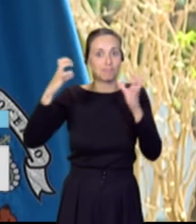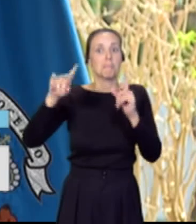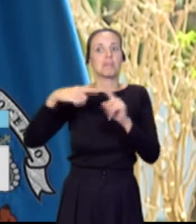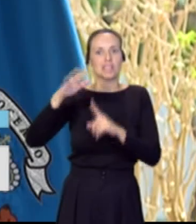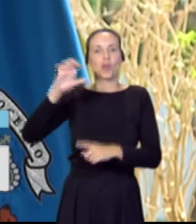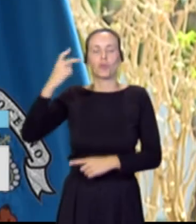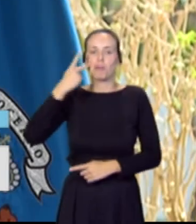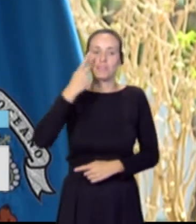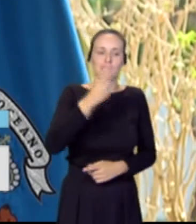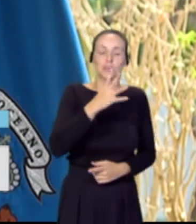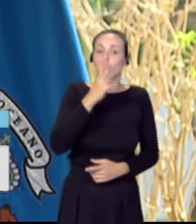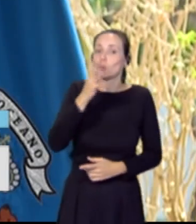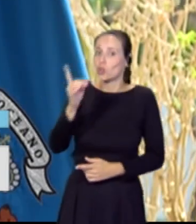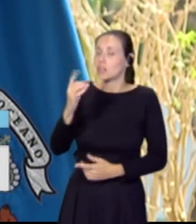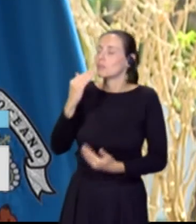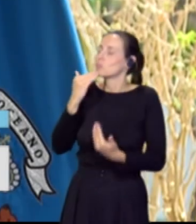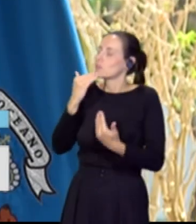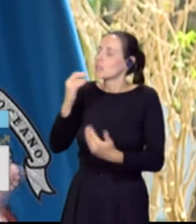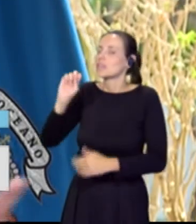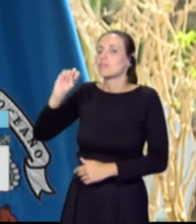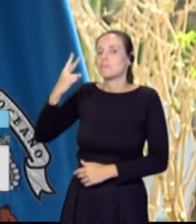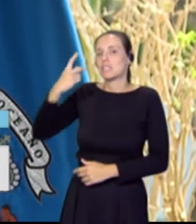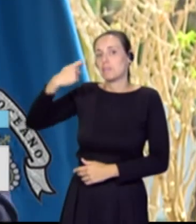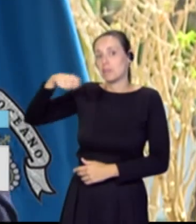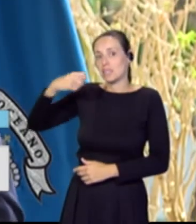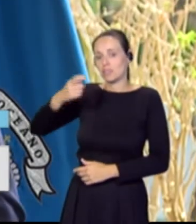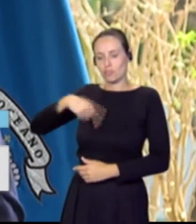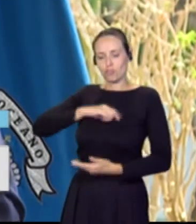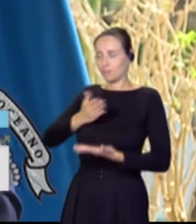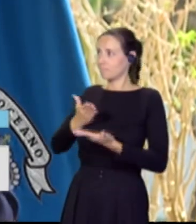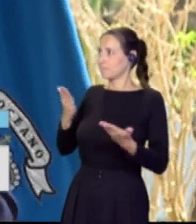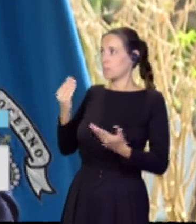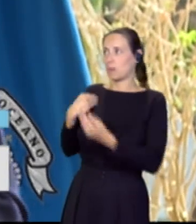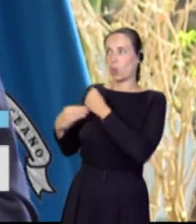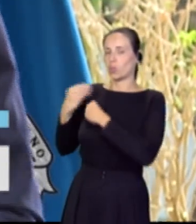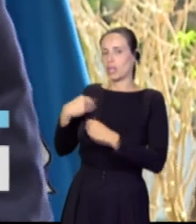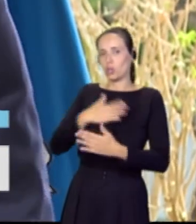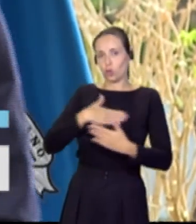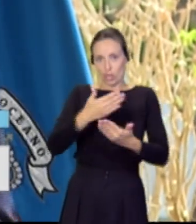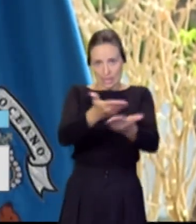Así que, muchísimas gracias, vicepresidente, y quedamos a disposición de las preguntas que nos quieren hacer.